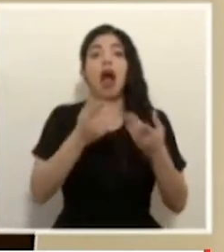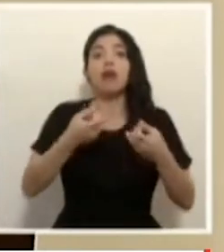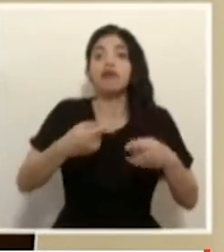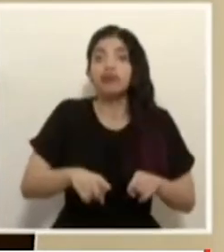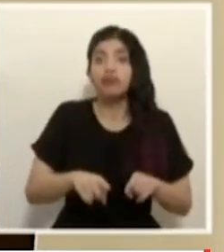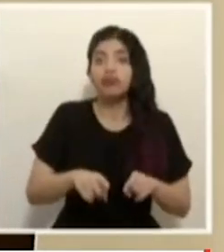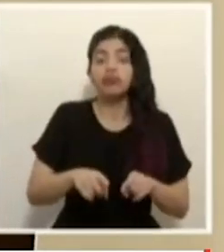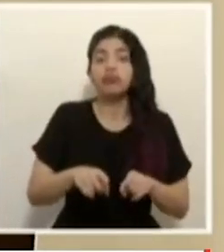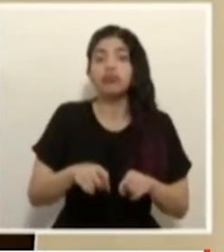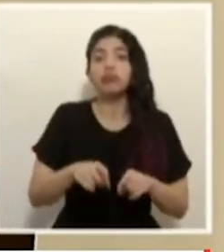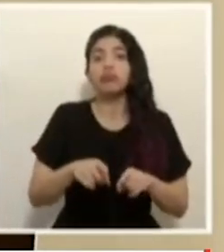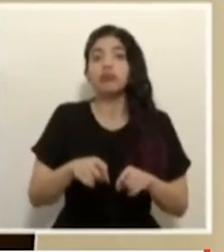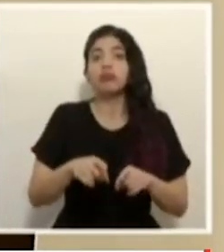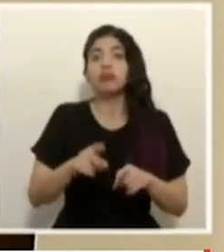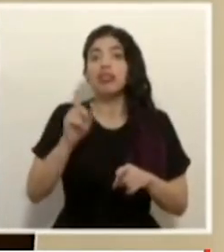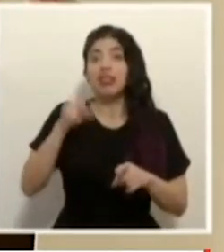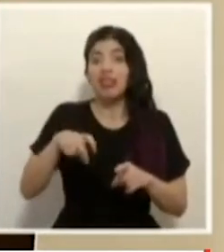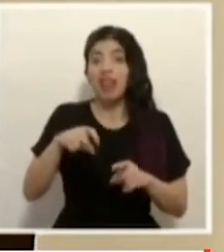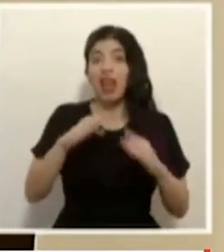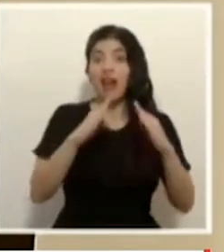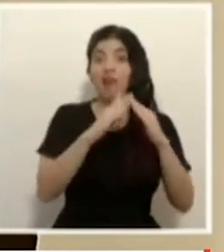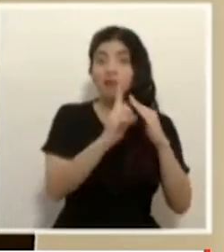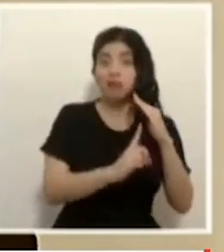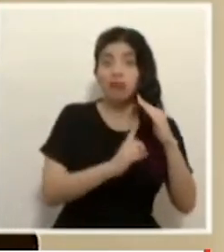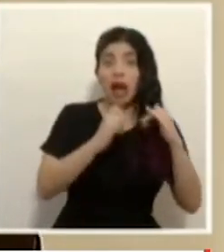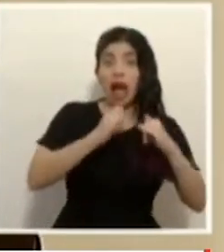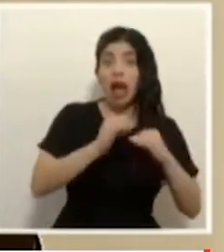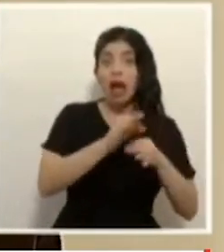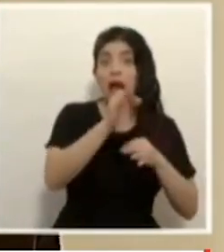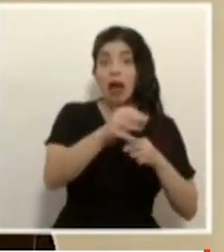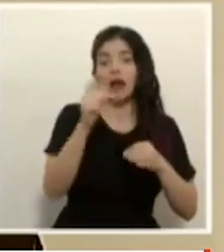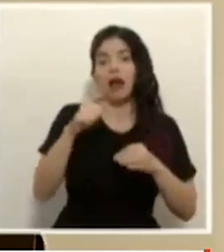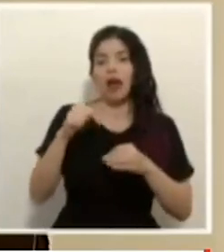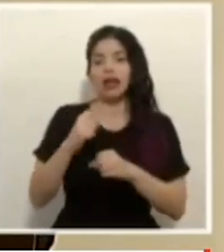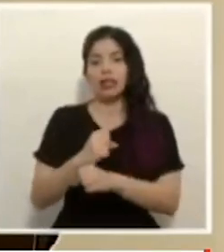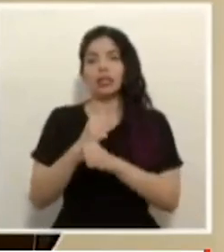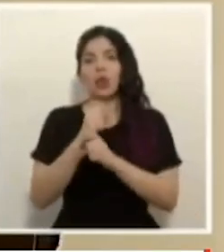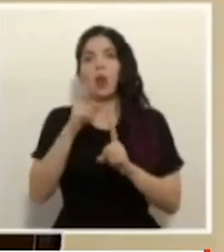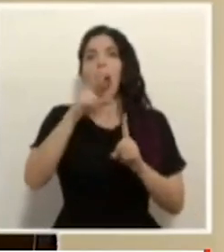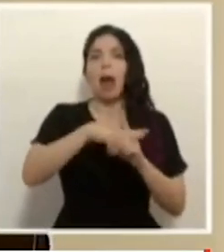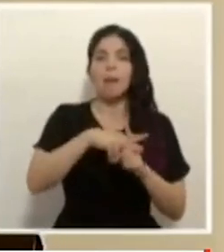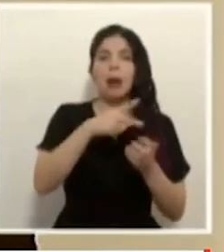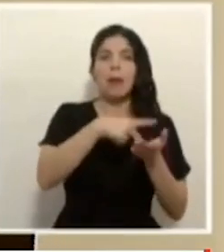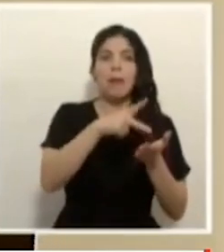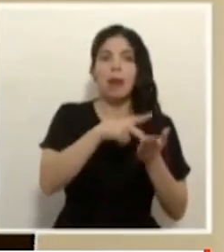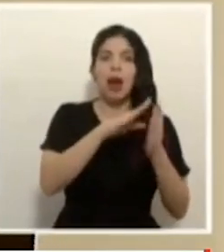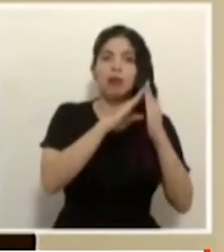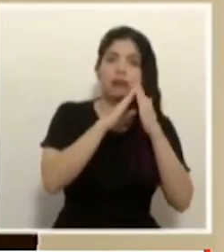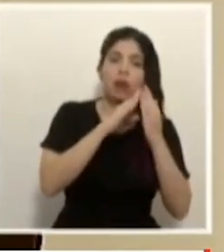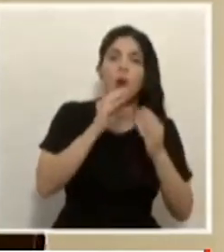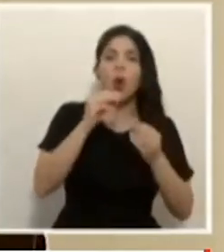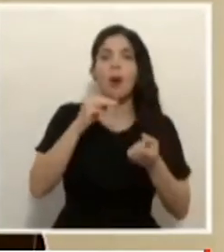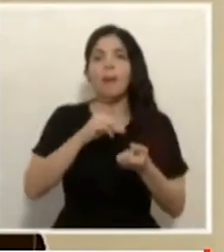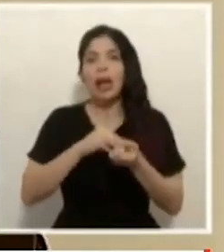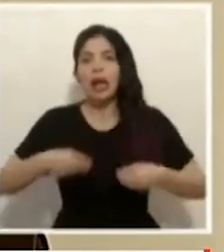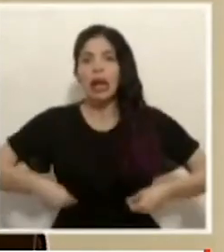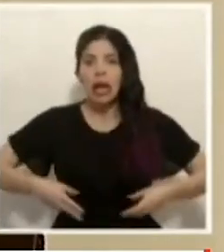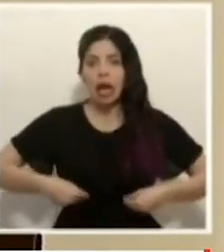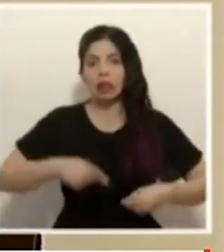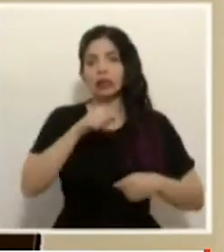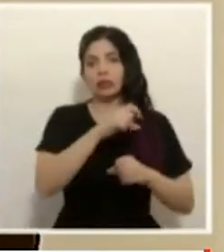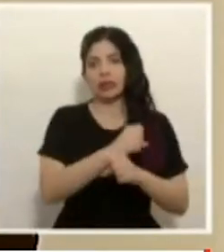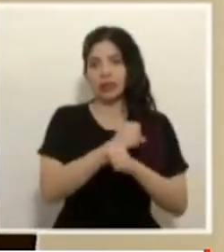cuarentena que requiera que extiendan su viaje o eventualmente gastos médicos. Y finalmente, no menos